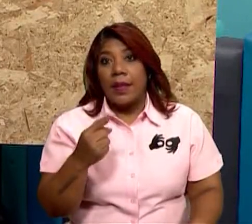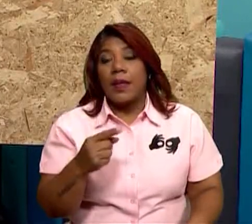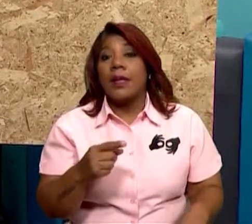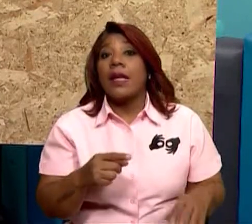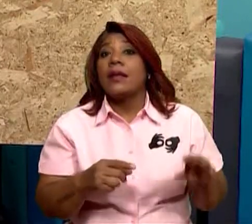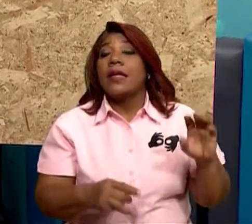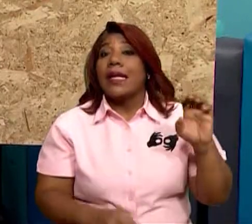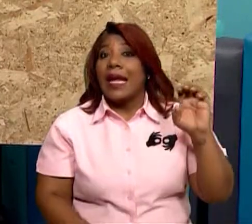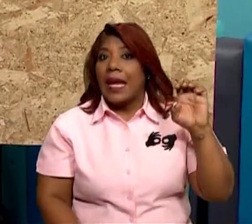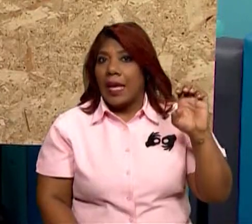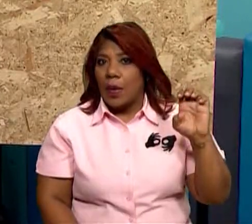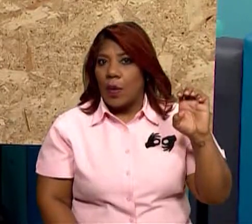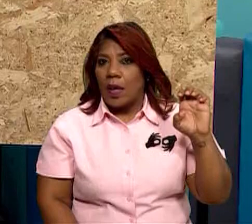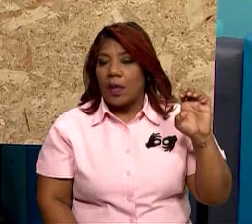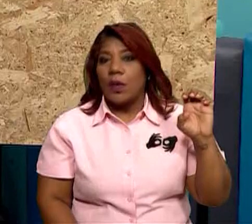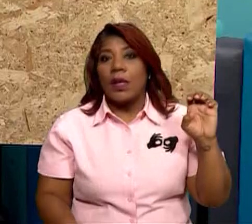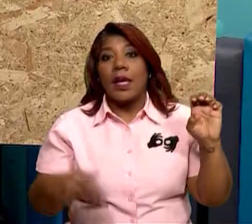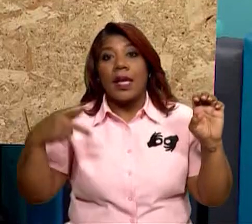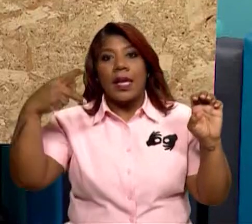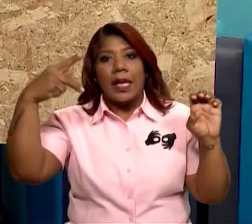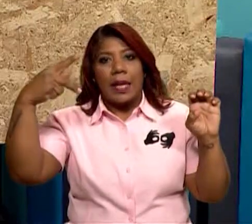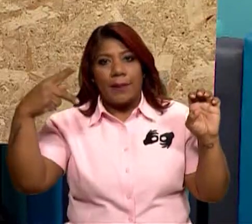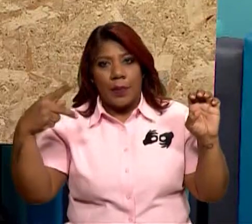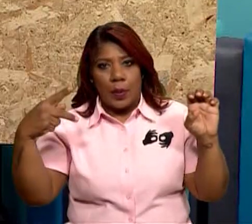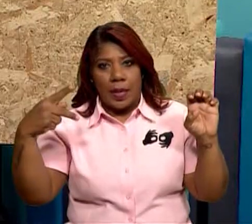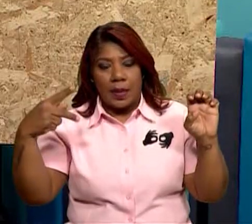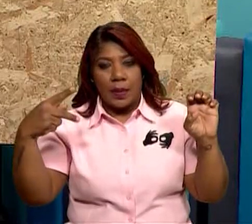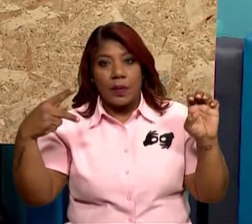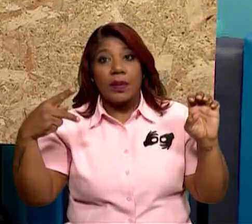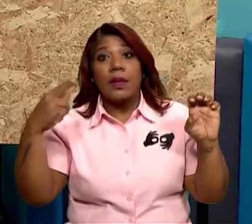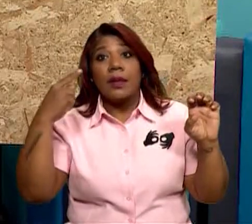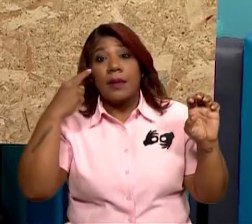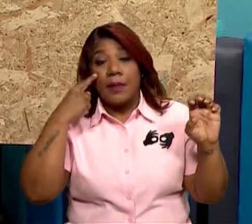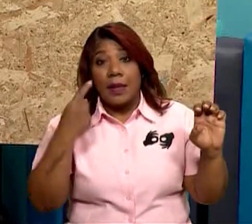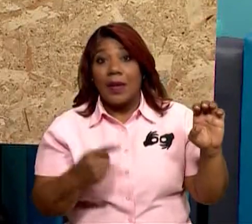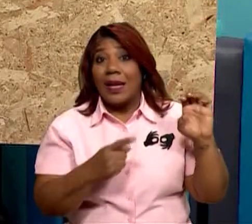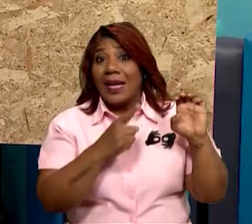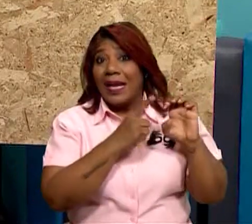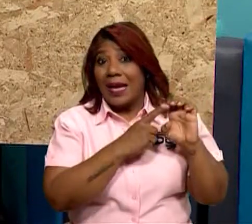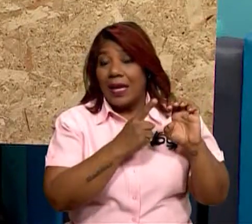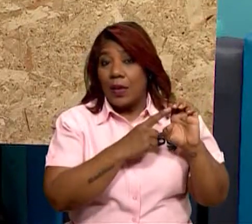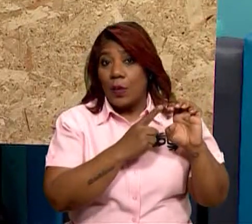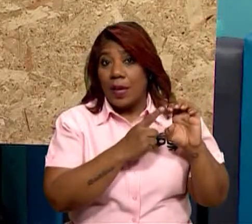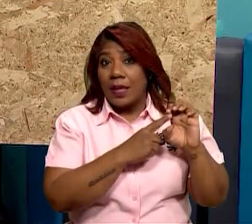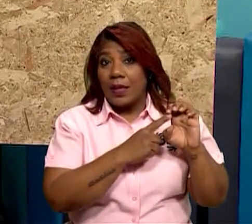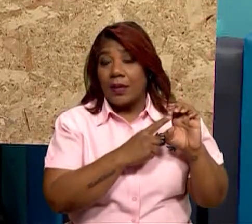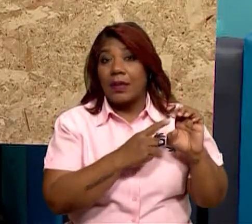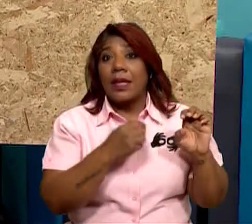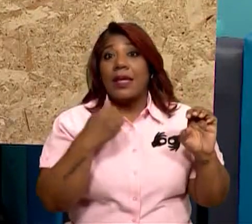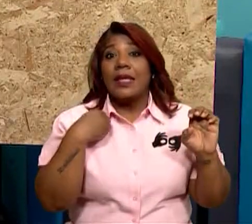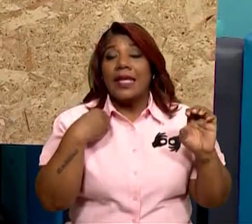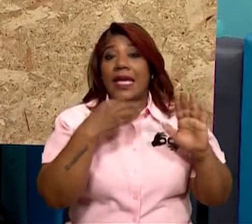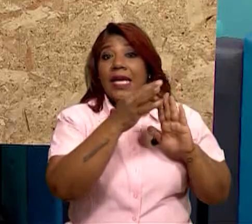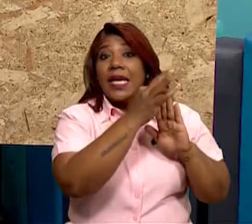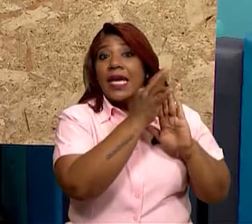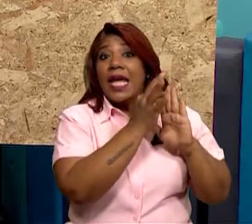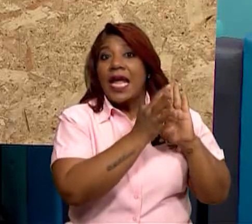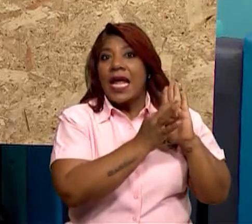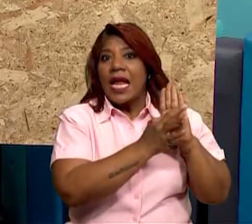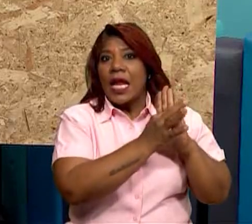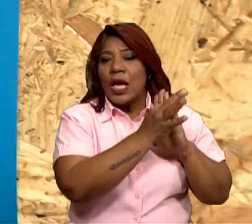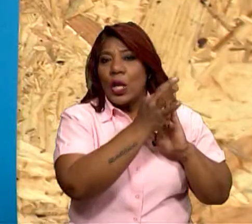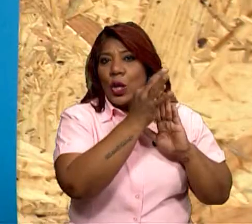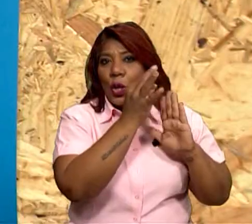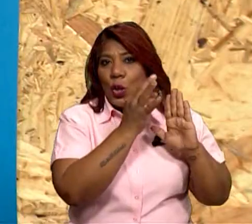eucariotas y cómo son prokariotas, ¿verdad? Aquí dice que las eucariotas presentan núcleos y otros